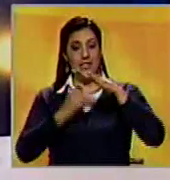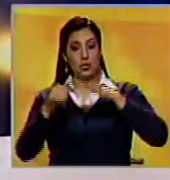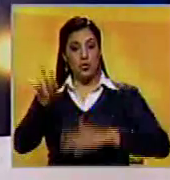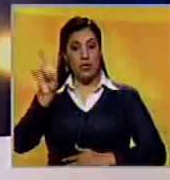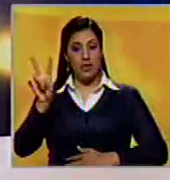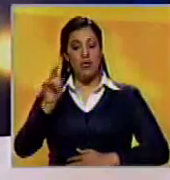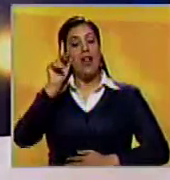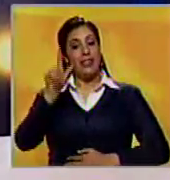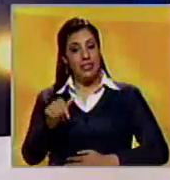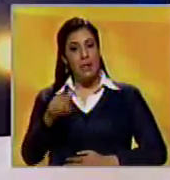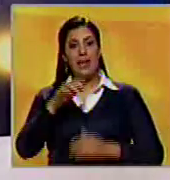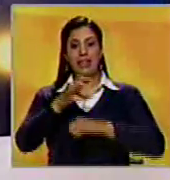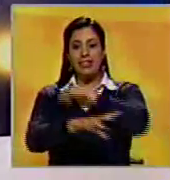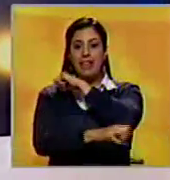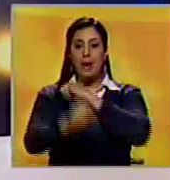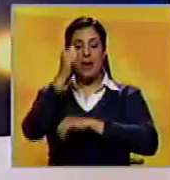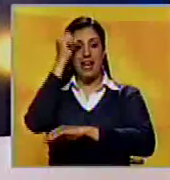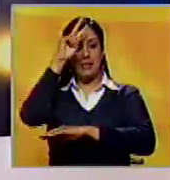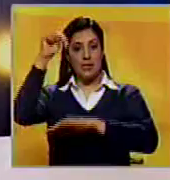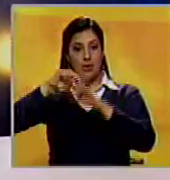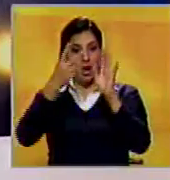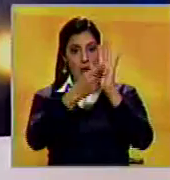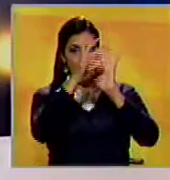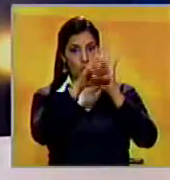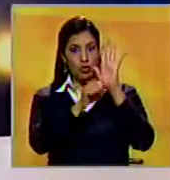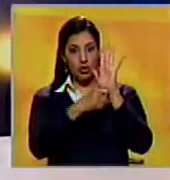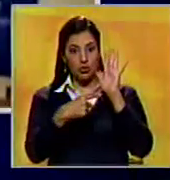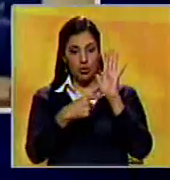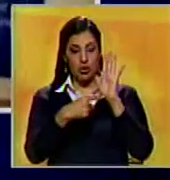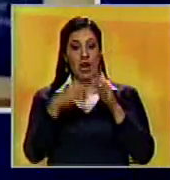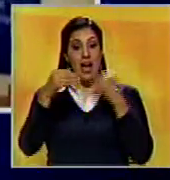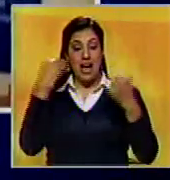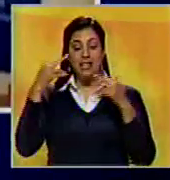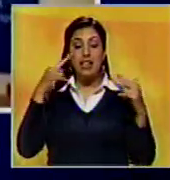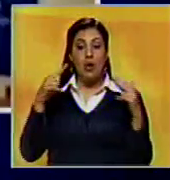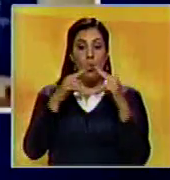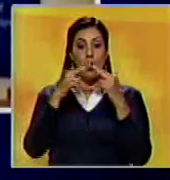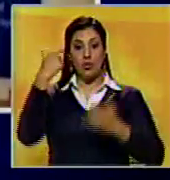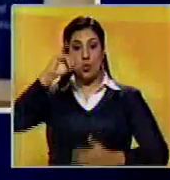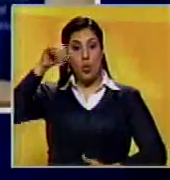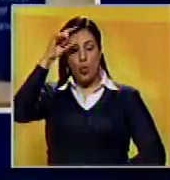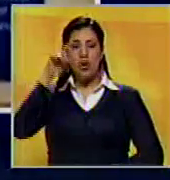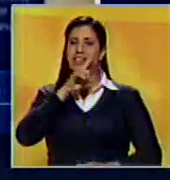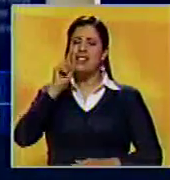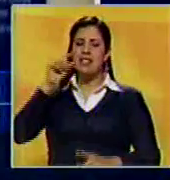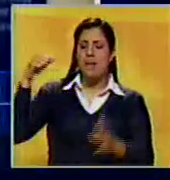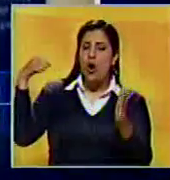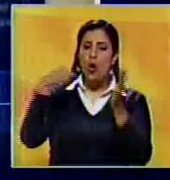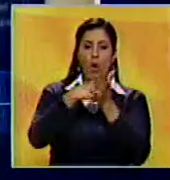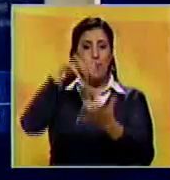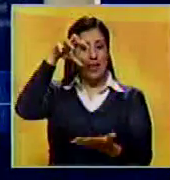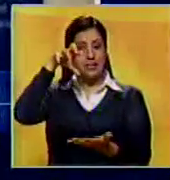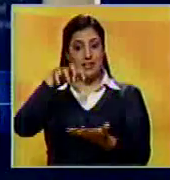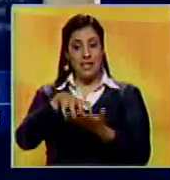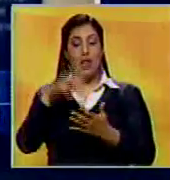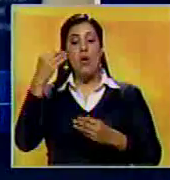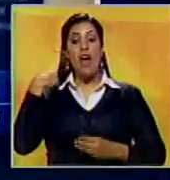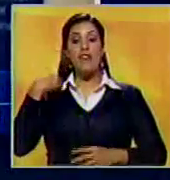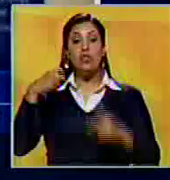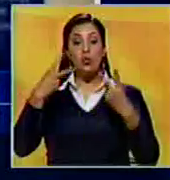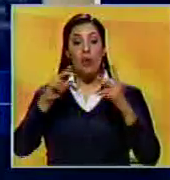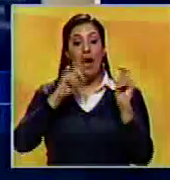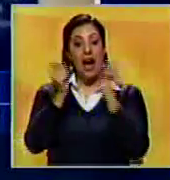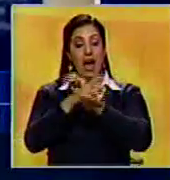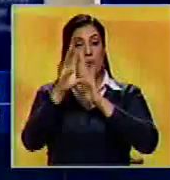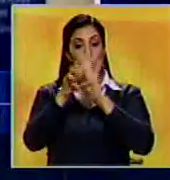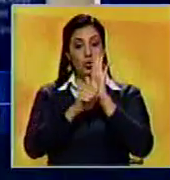venezolana y fraude de la Asamblea Nacional Constituyente. Durante el encuentro, Borges tildó de golpe de Estado la convocatoria a una